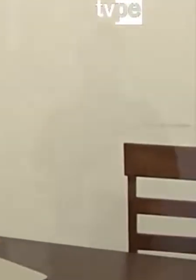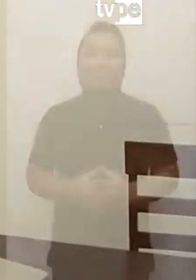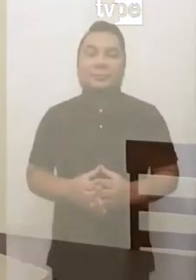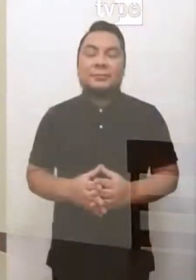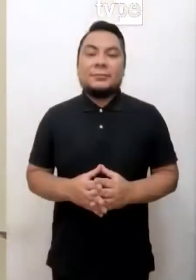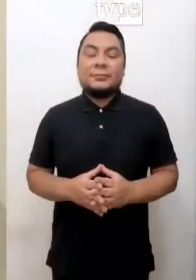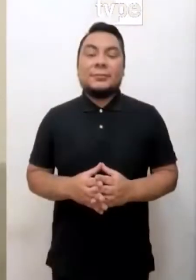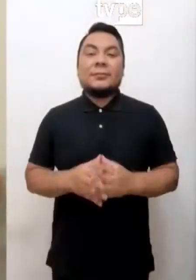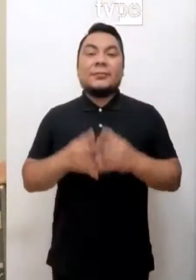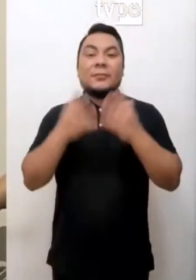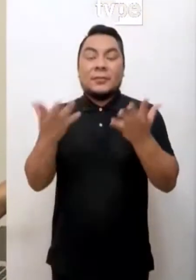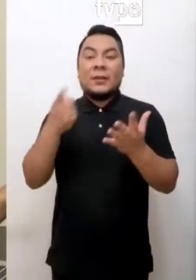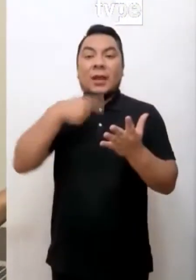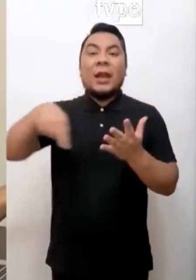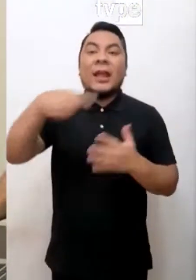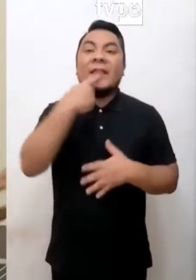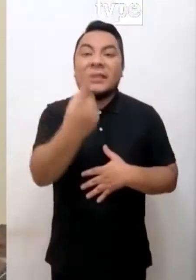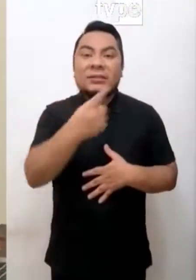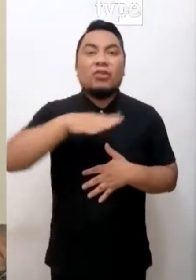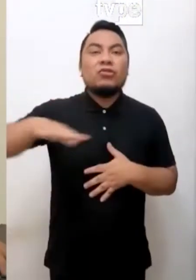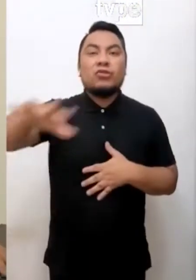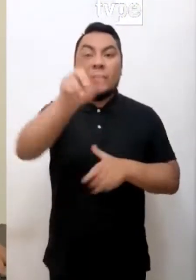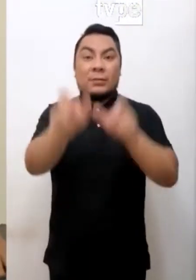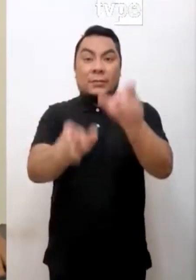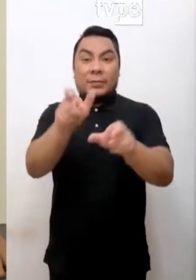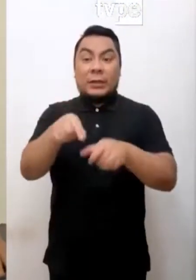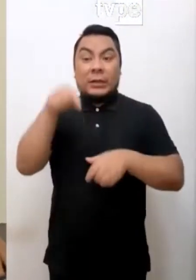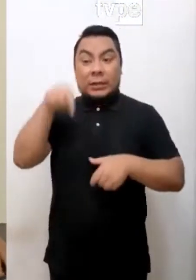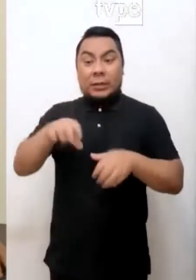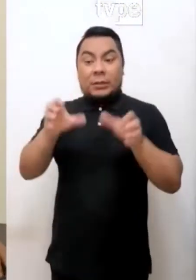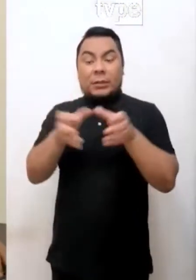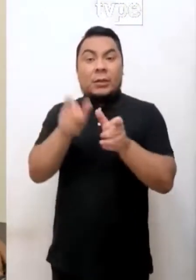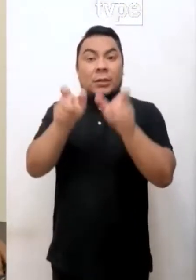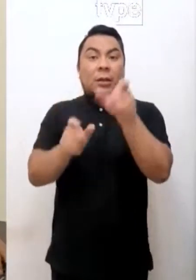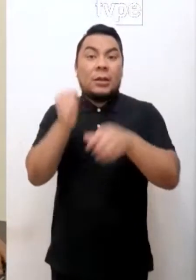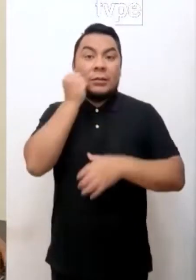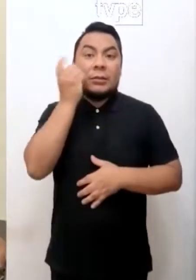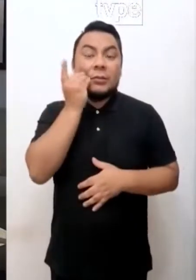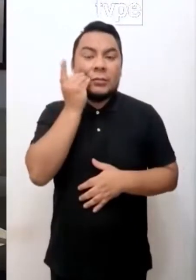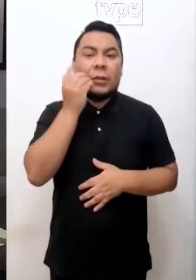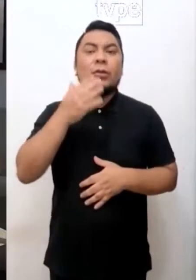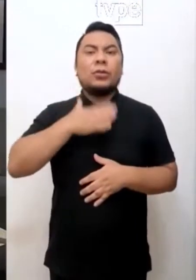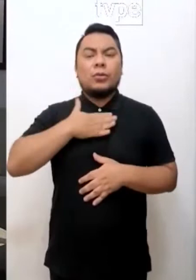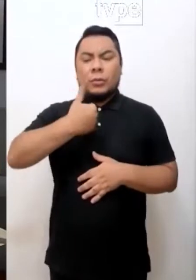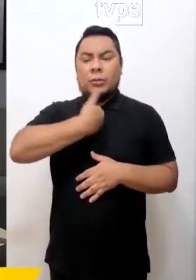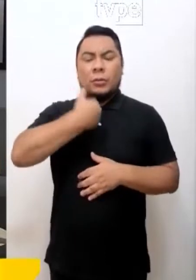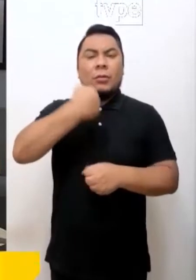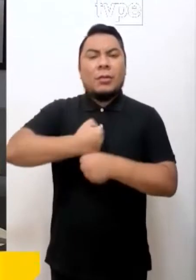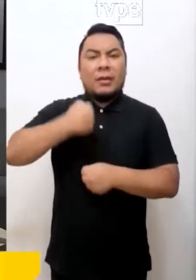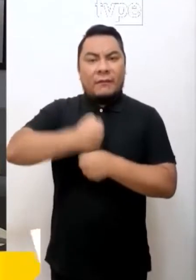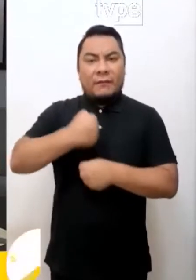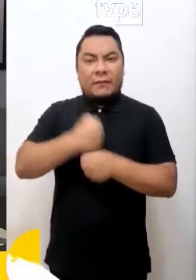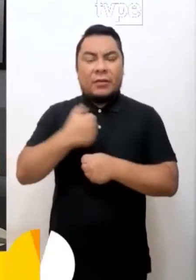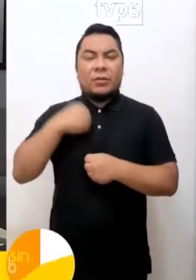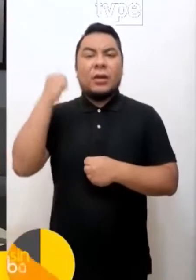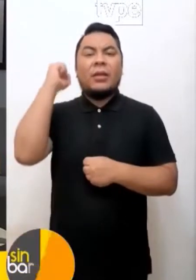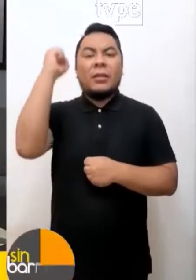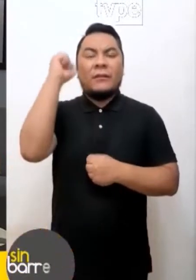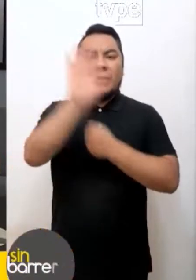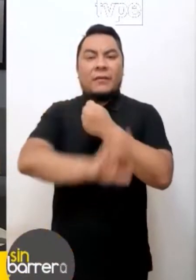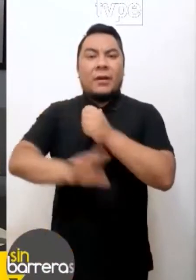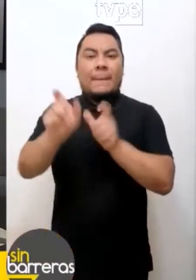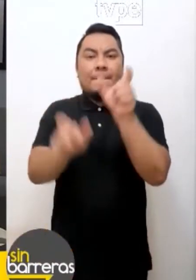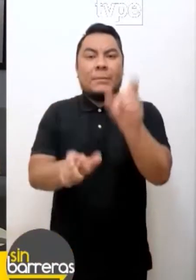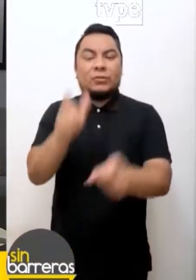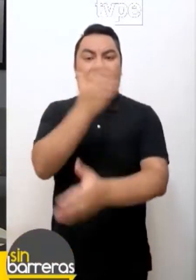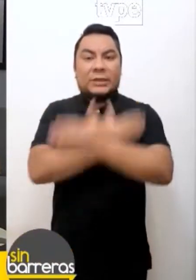Música Gracias a la sociedad peruana de Sino Medión, soy autogestor, defino los derechos